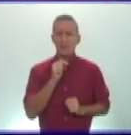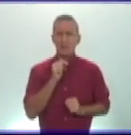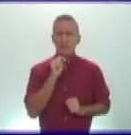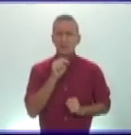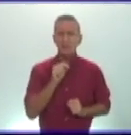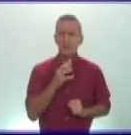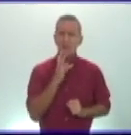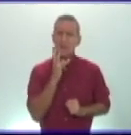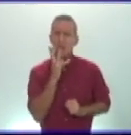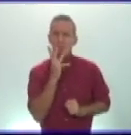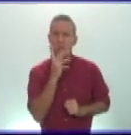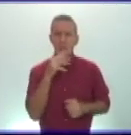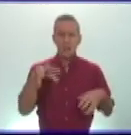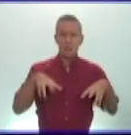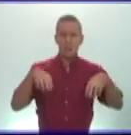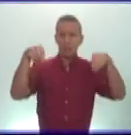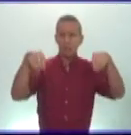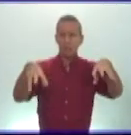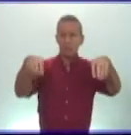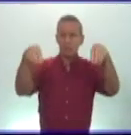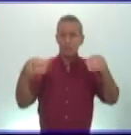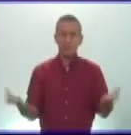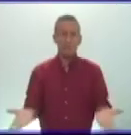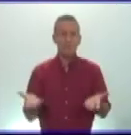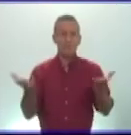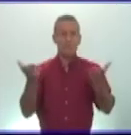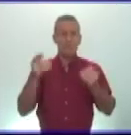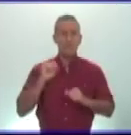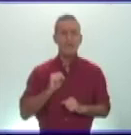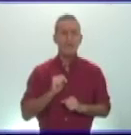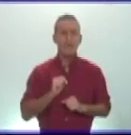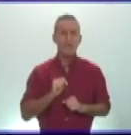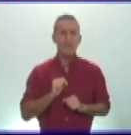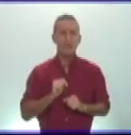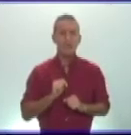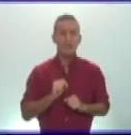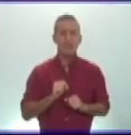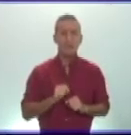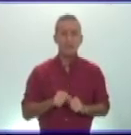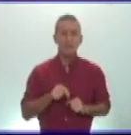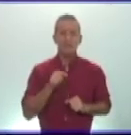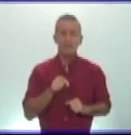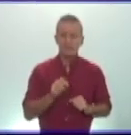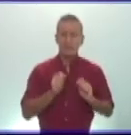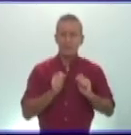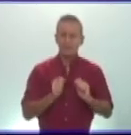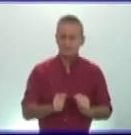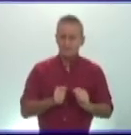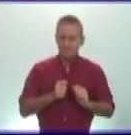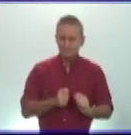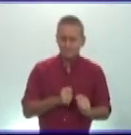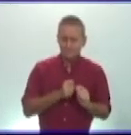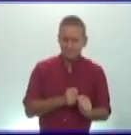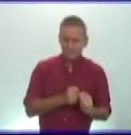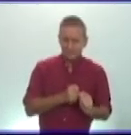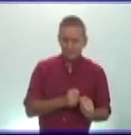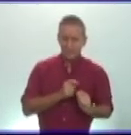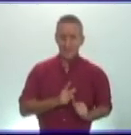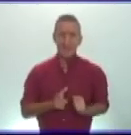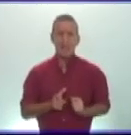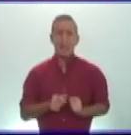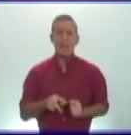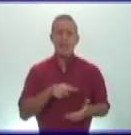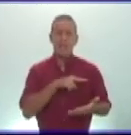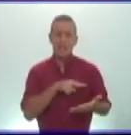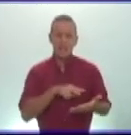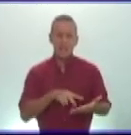palacios que desarrollaron en sus tiempos también insisto y le estoy motivando a que pueda leer la lectura de la